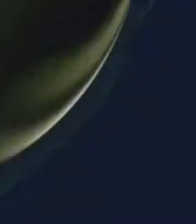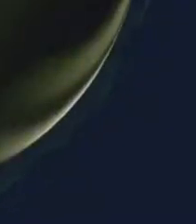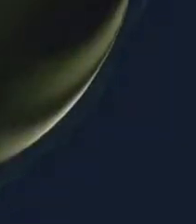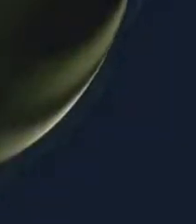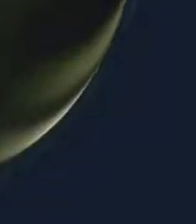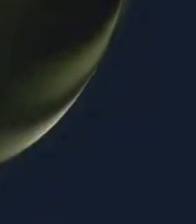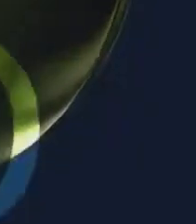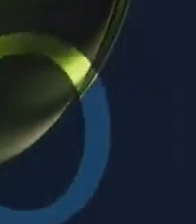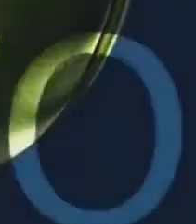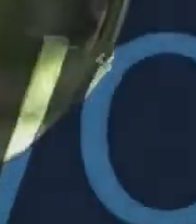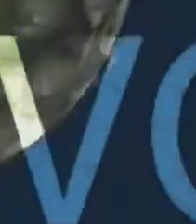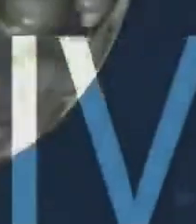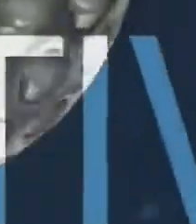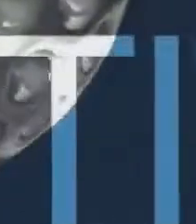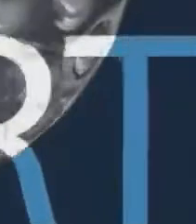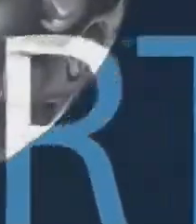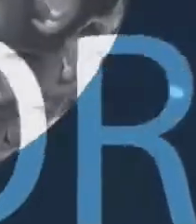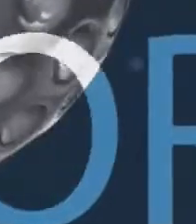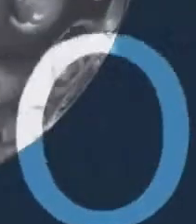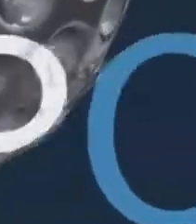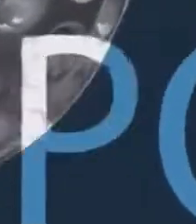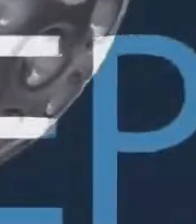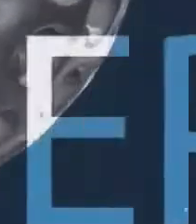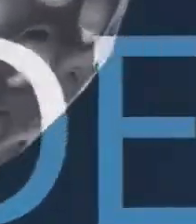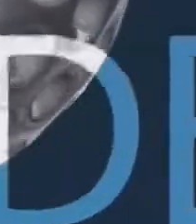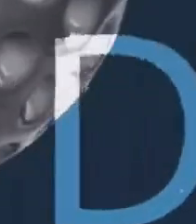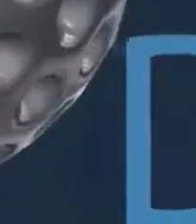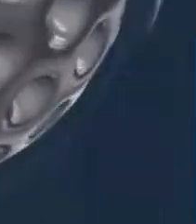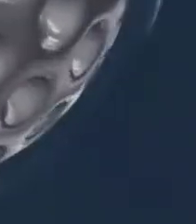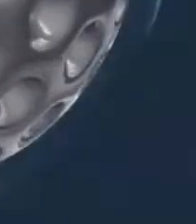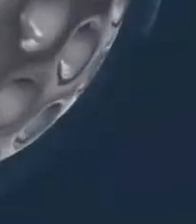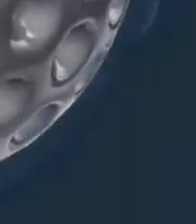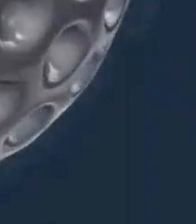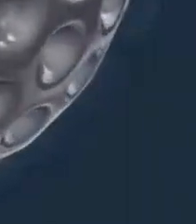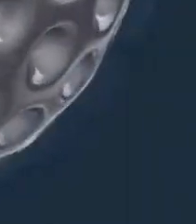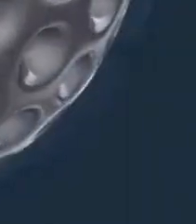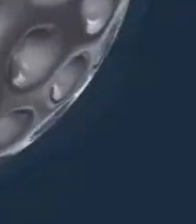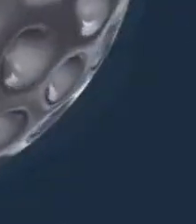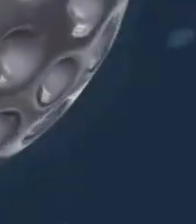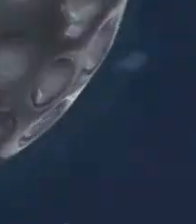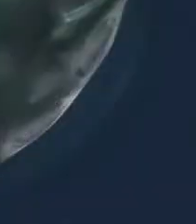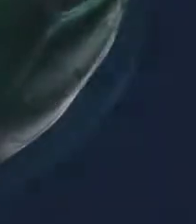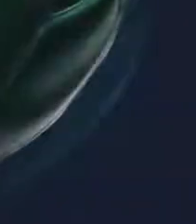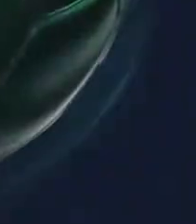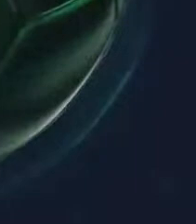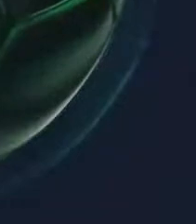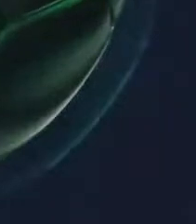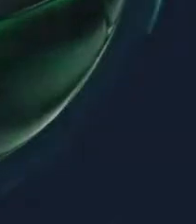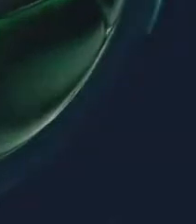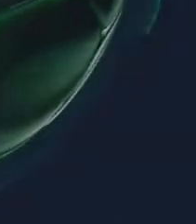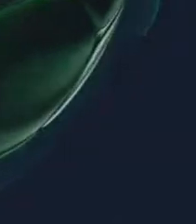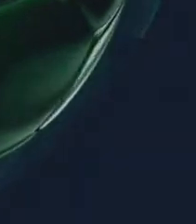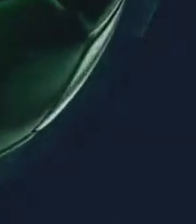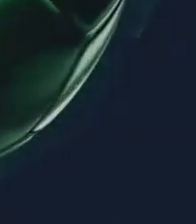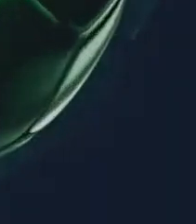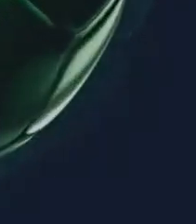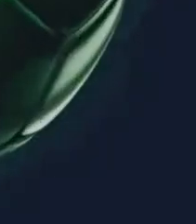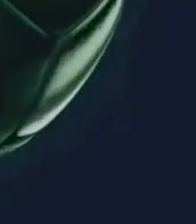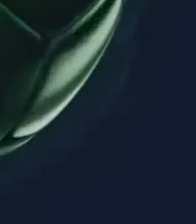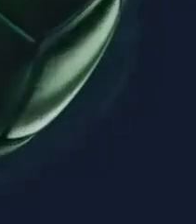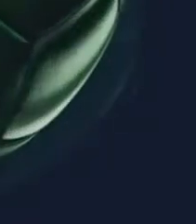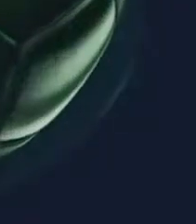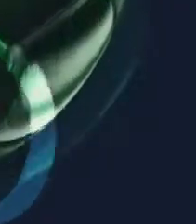podría asumir la conducción del cuadro merengue. Los detalles vienen más adelante y también la federación